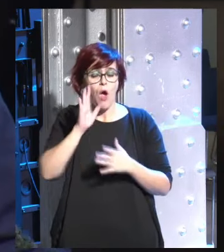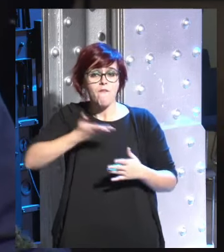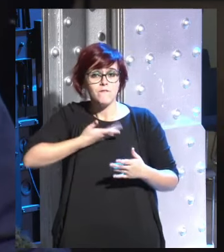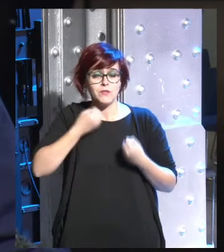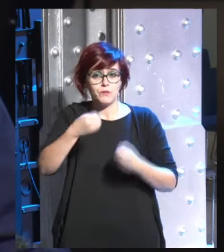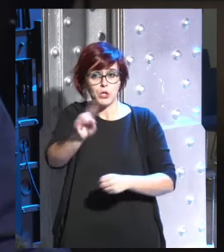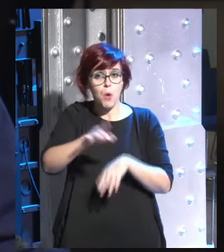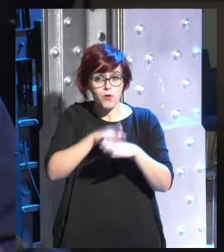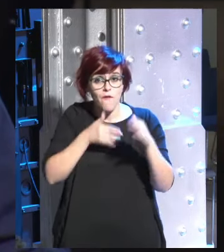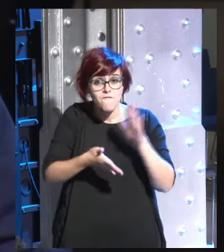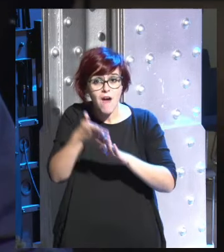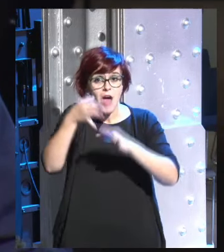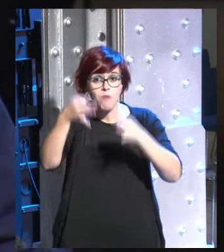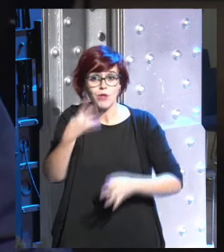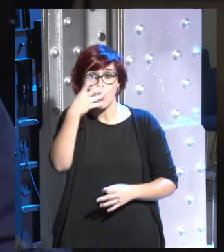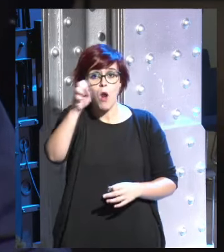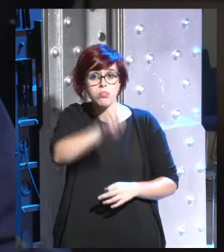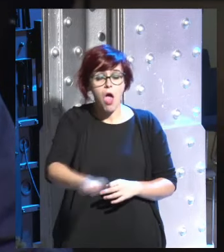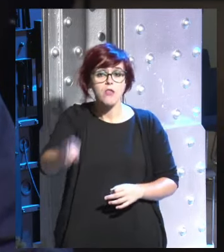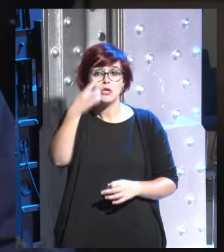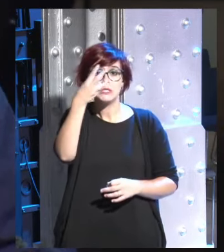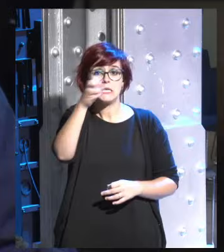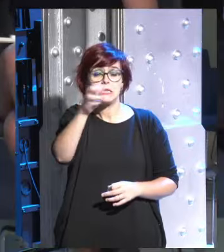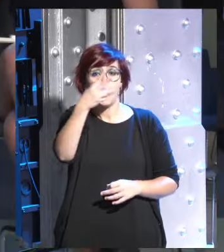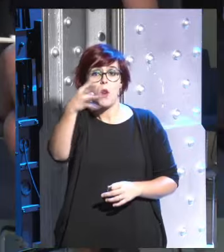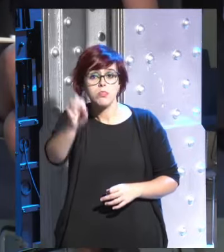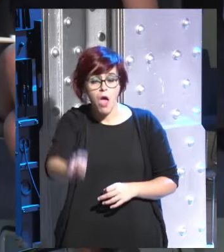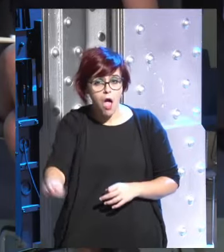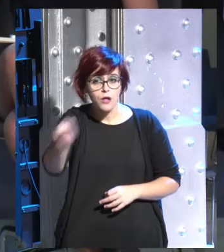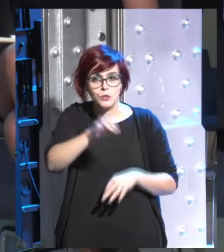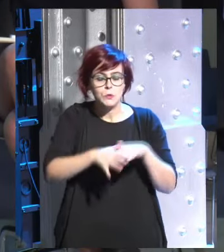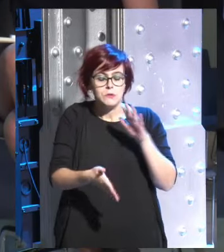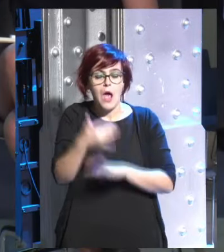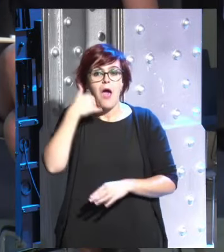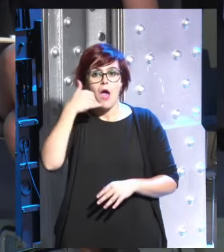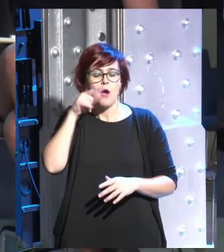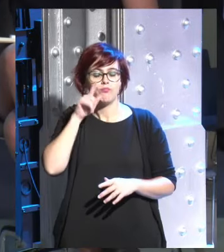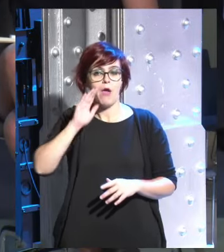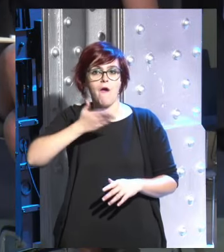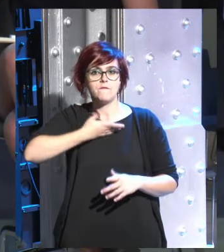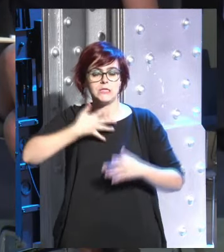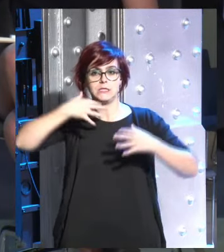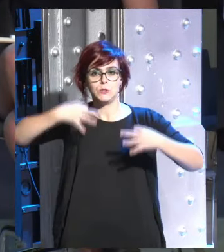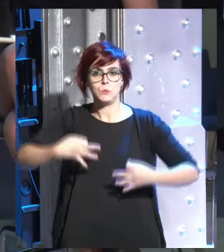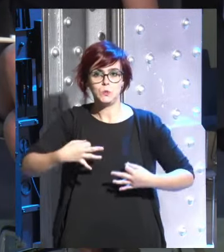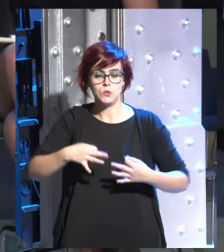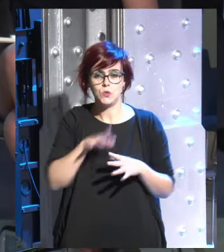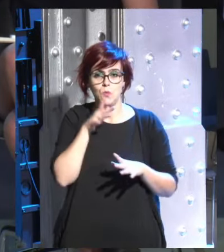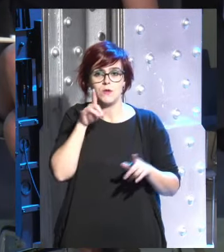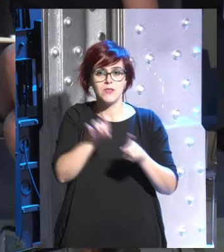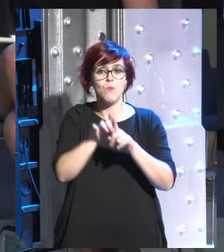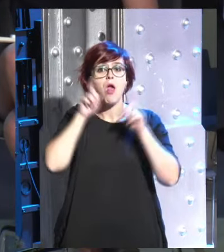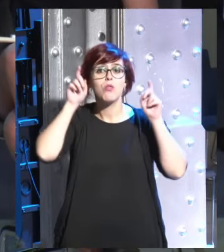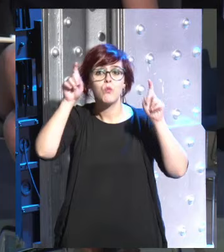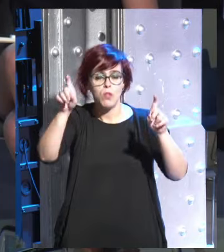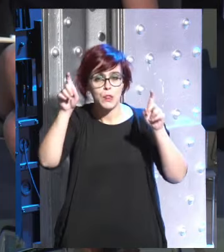cambiar va a tener lugar este cambio en cuarenta años treinta años incluso es algo que puede afectar cuestiones muy importantes hoy en día como